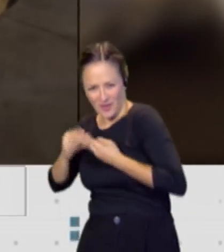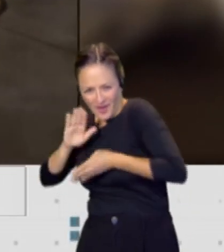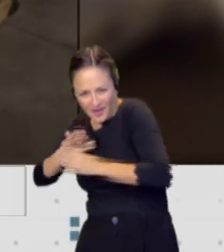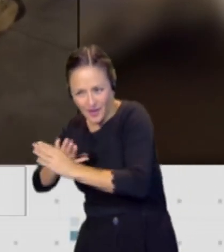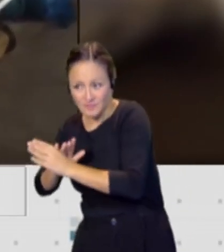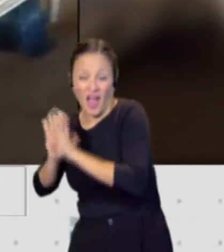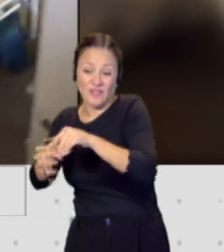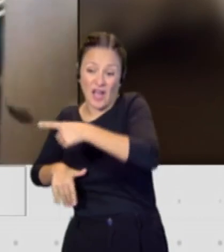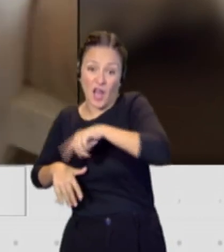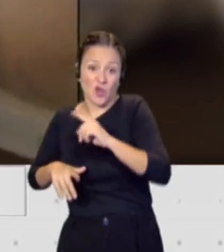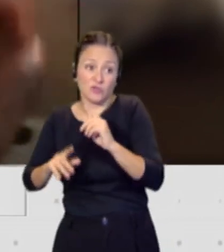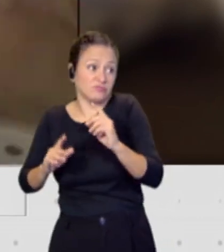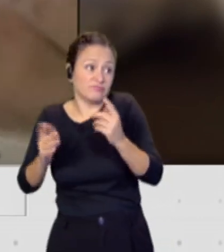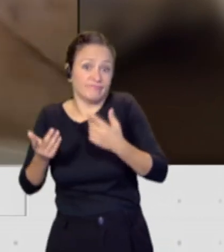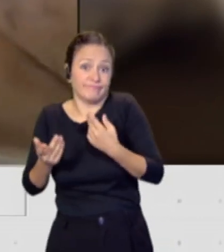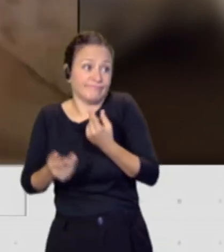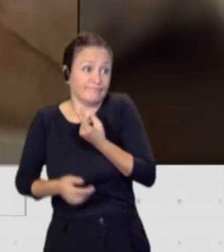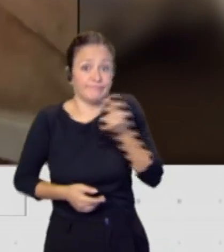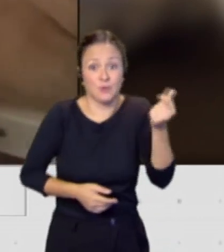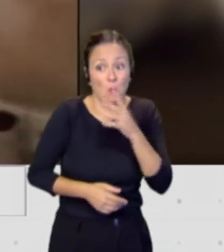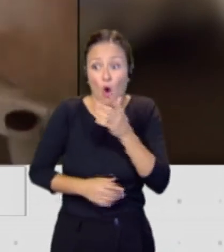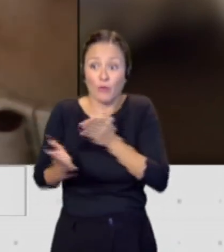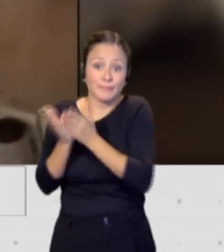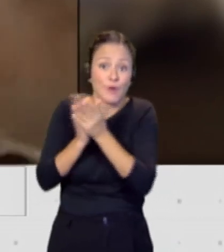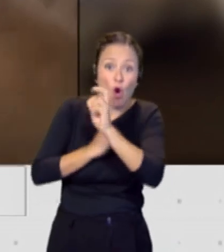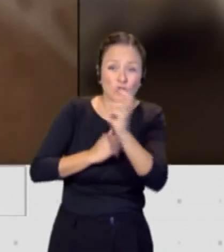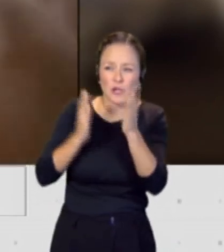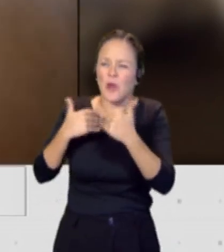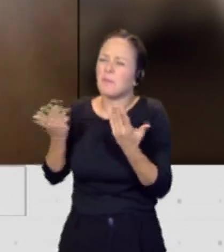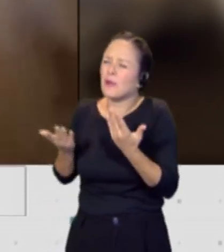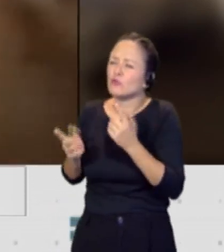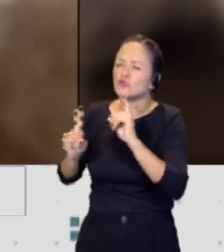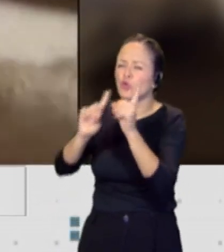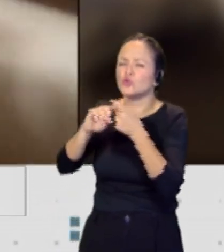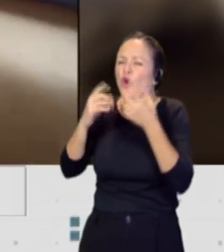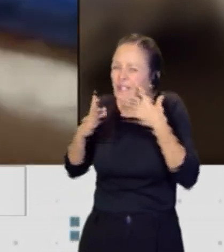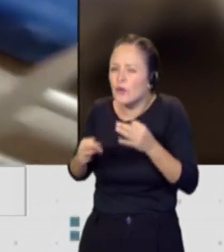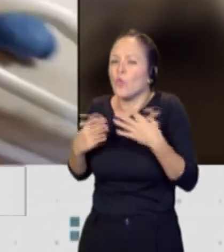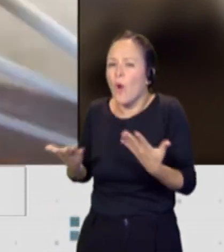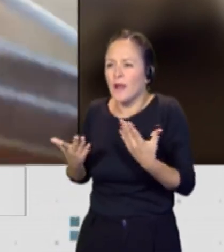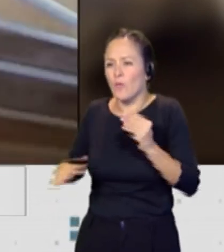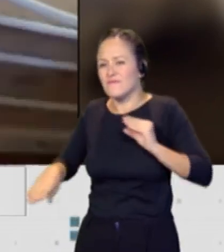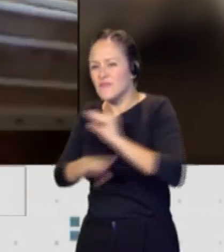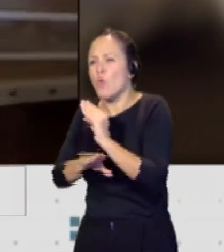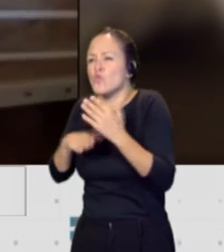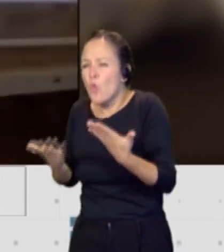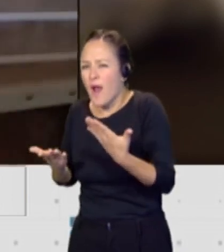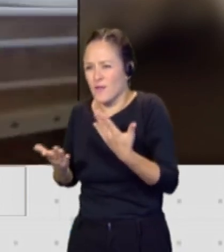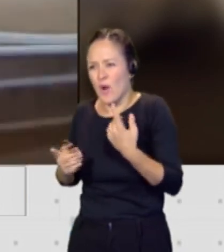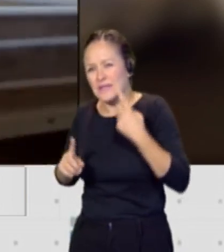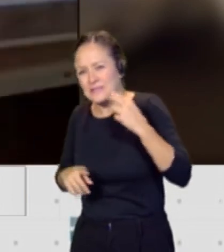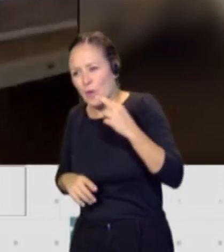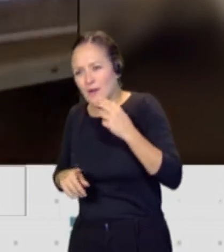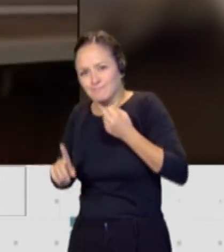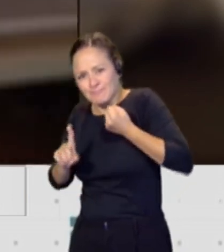hacen porque no les queda otro remedio? ¿Dónde está la solución? ¿Dónde hay que invertir? ¿Dónde hay que insistir? Los países de